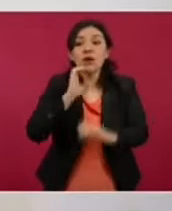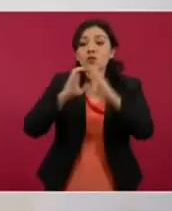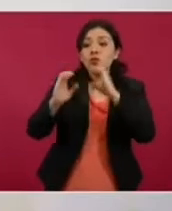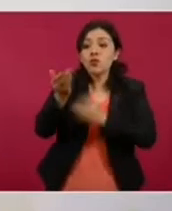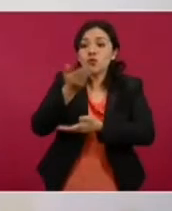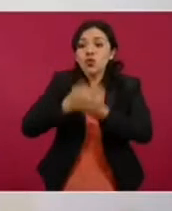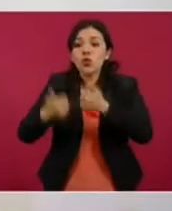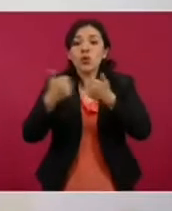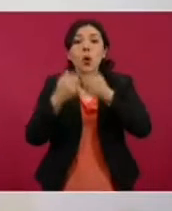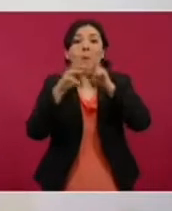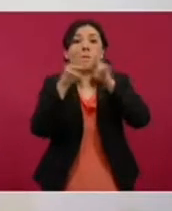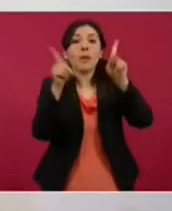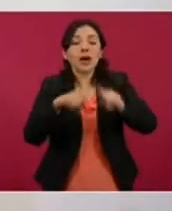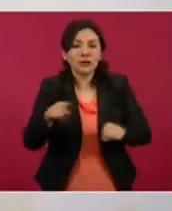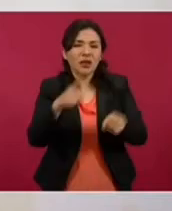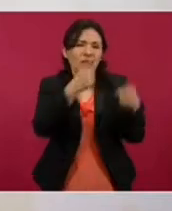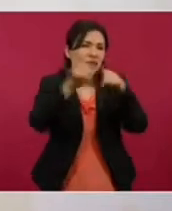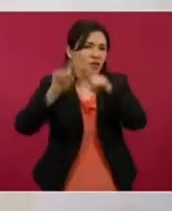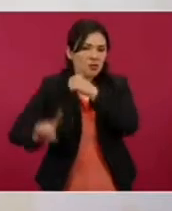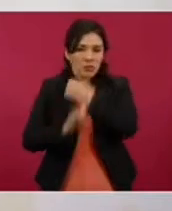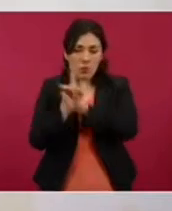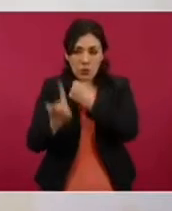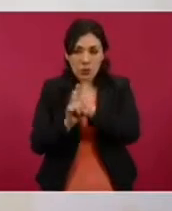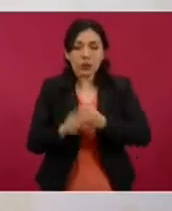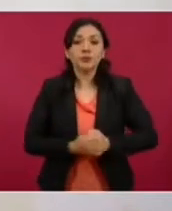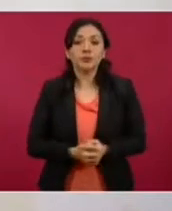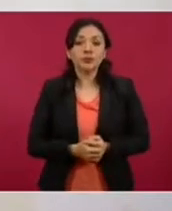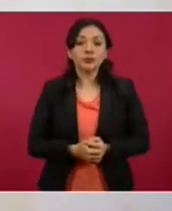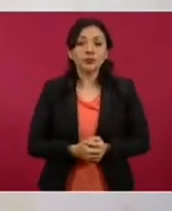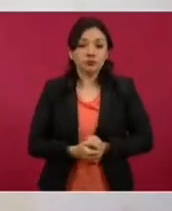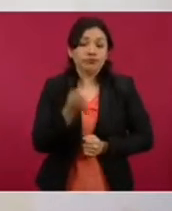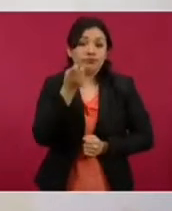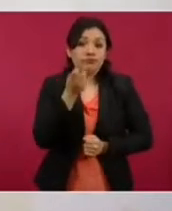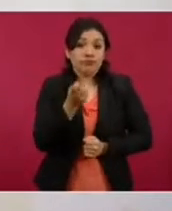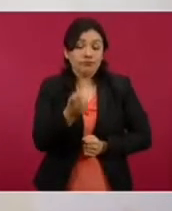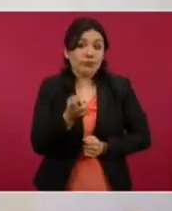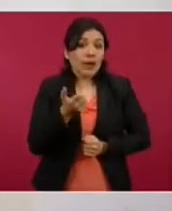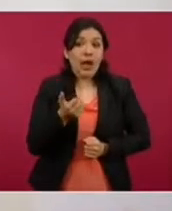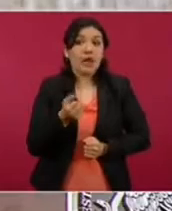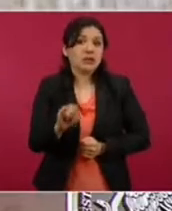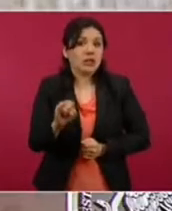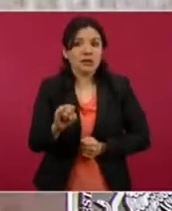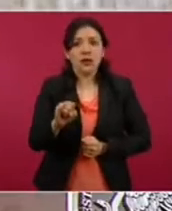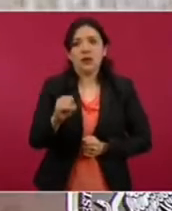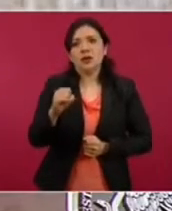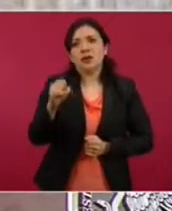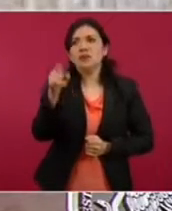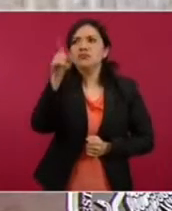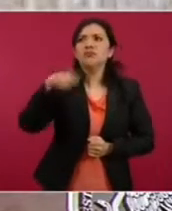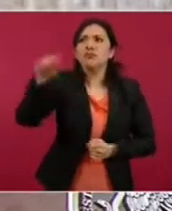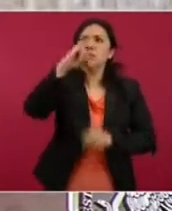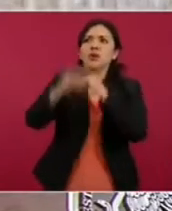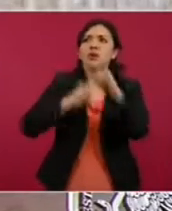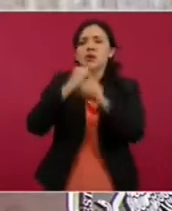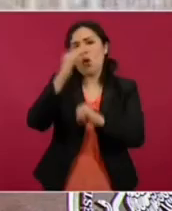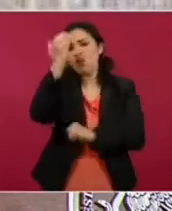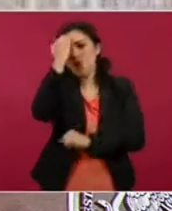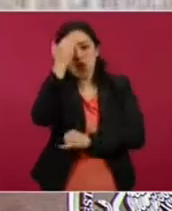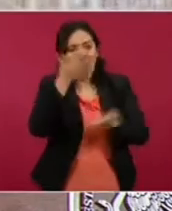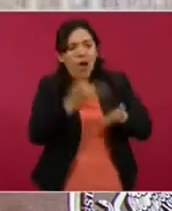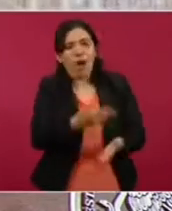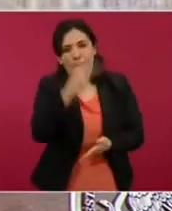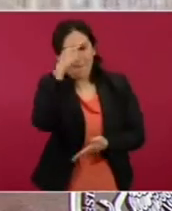de las controversias. Y esa es la postura internacional de México, es lo que ha dado a conocer